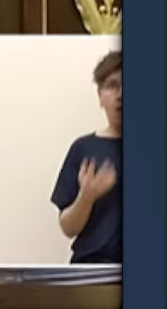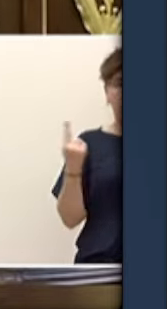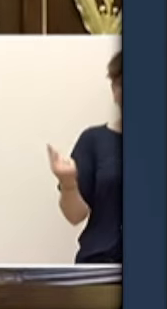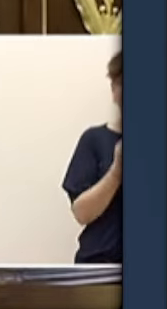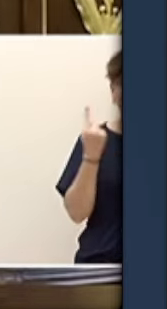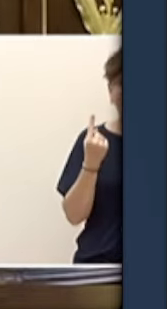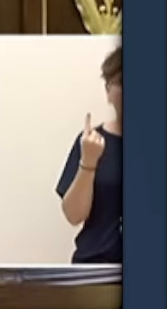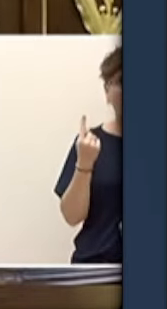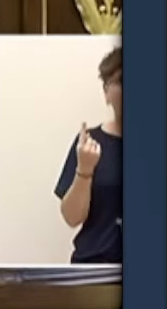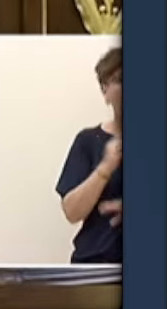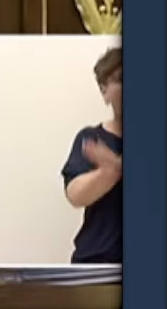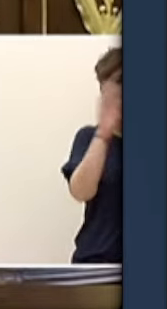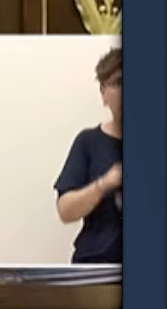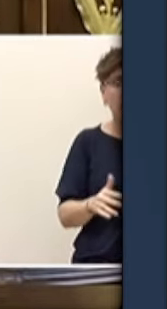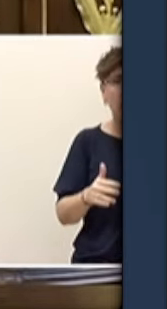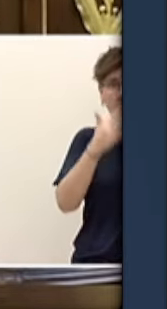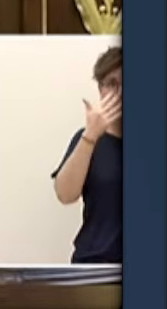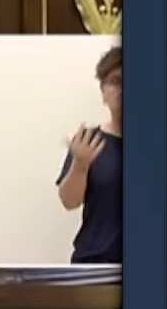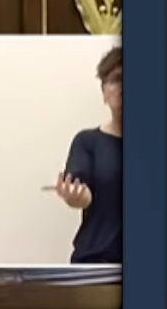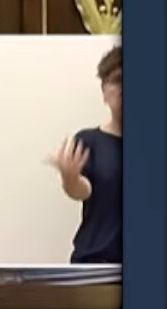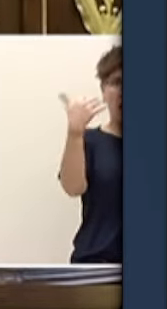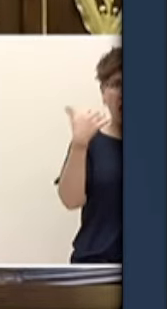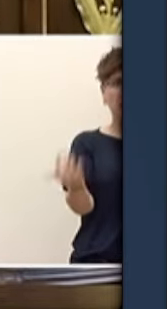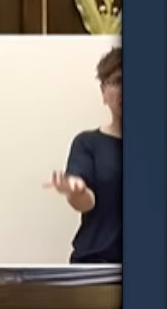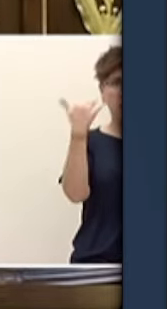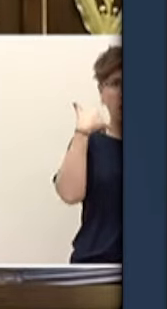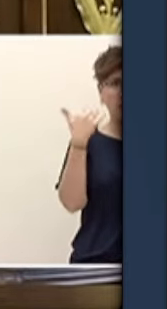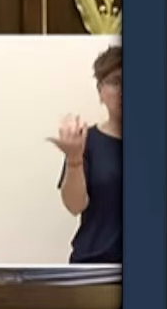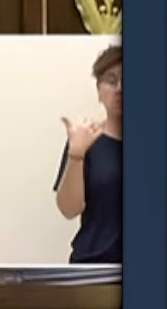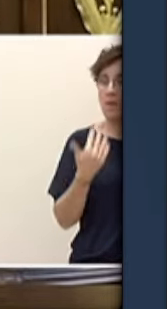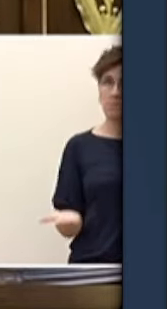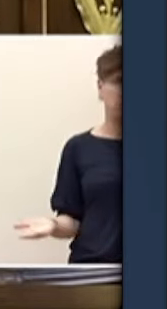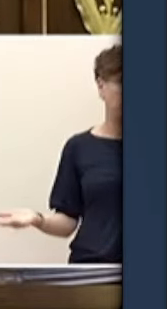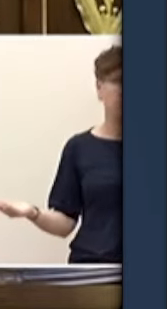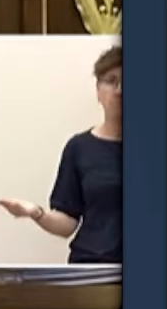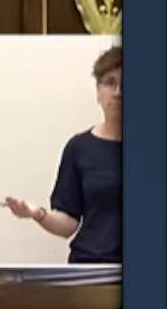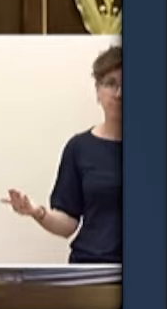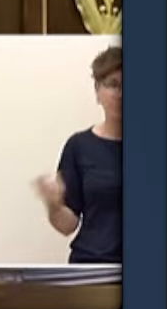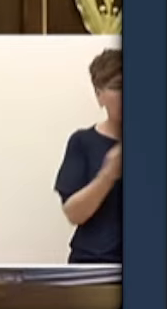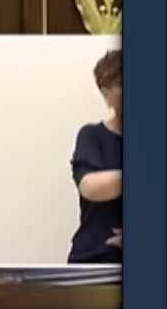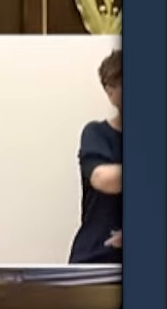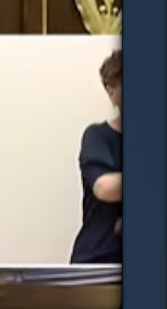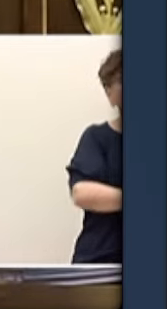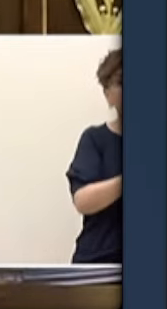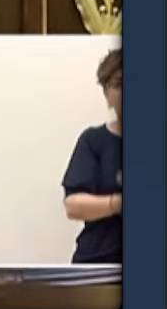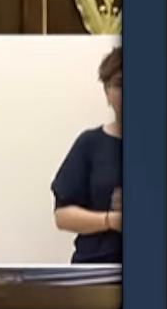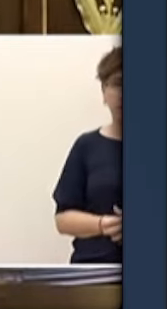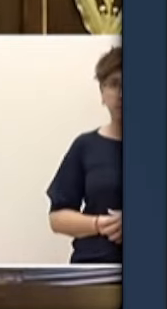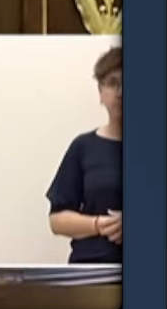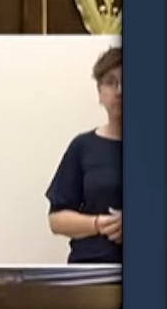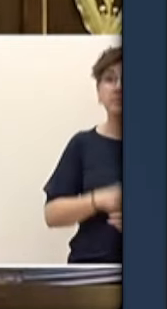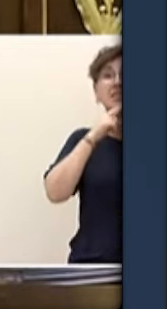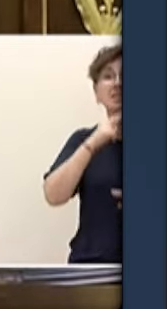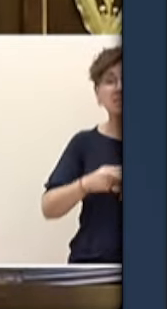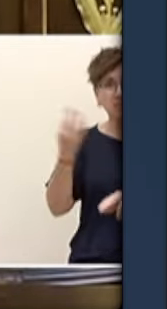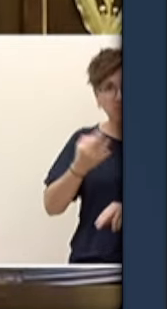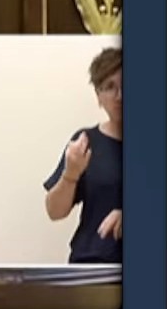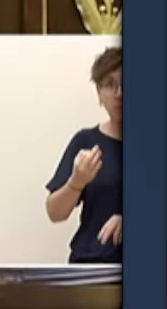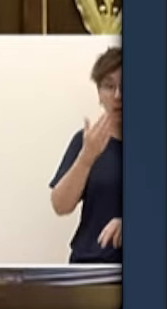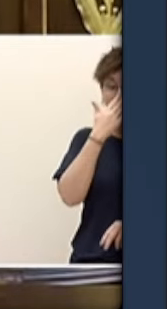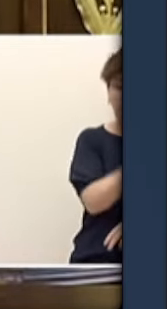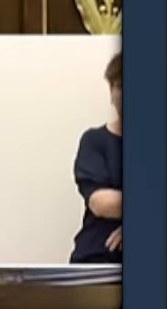hacen ustedes, insisto, institucionalizando el secuestro sistemático de menores? ¿Qué pasaría si llegan niños